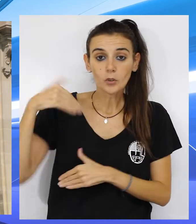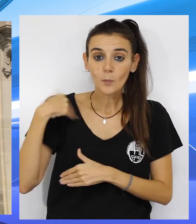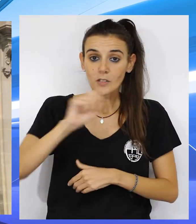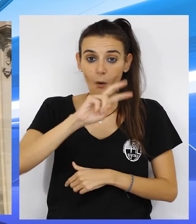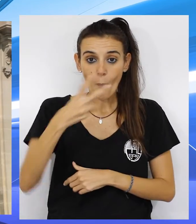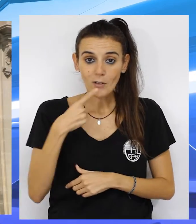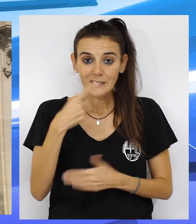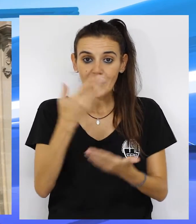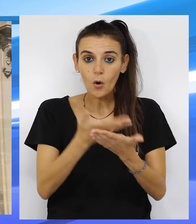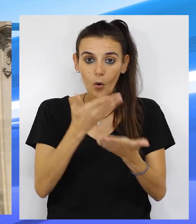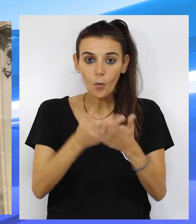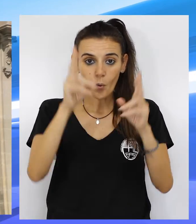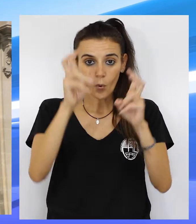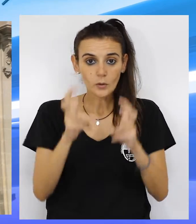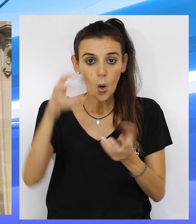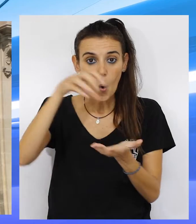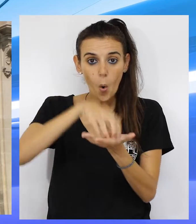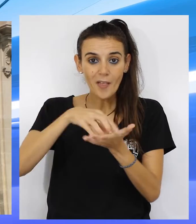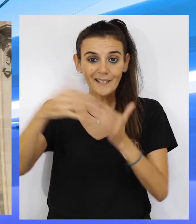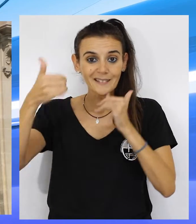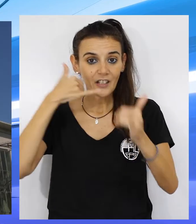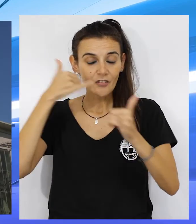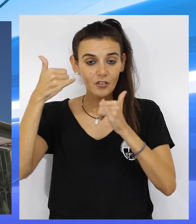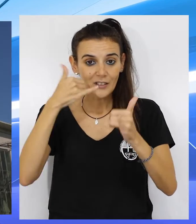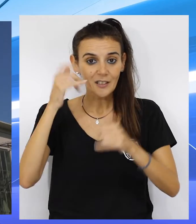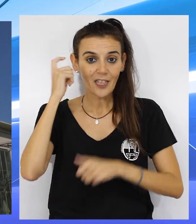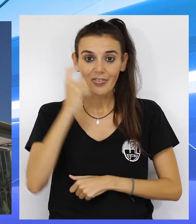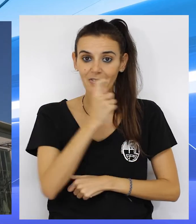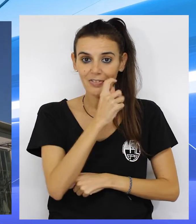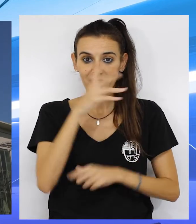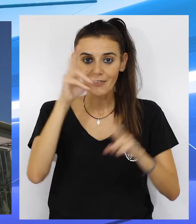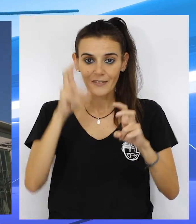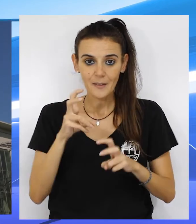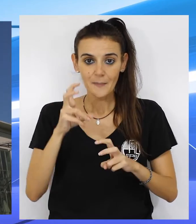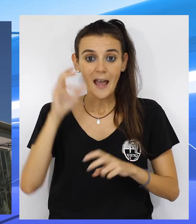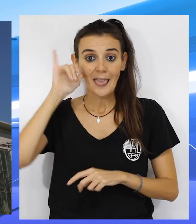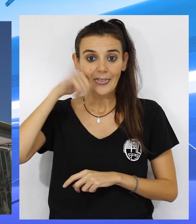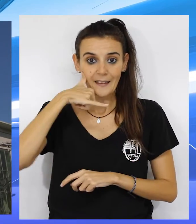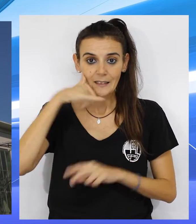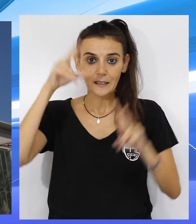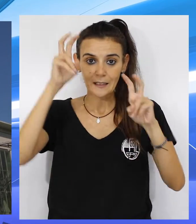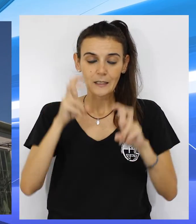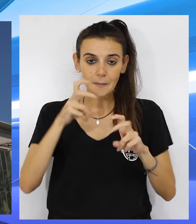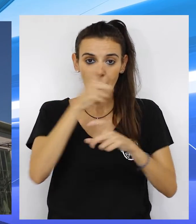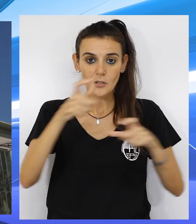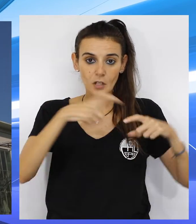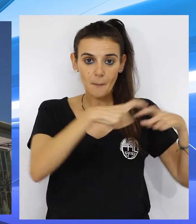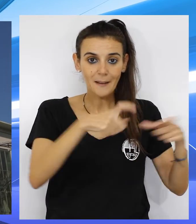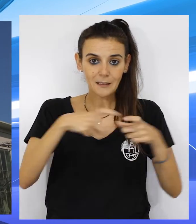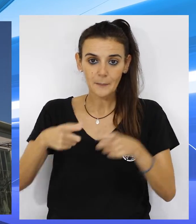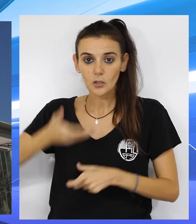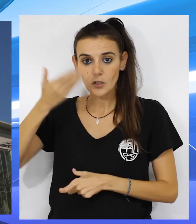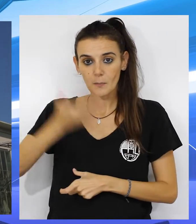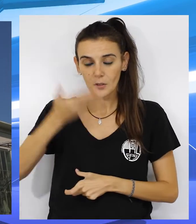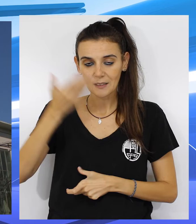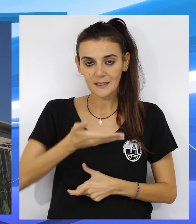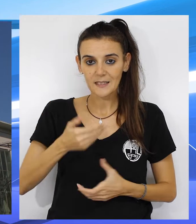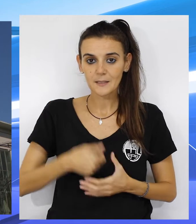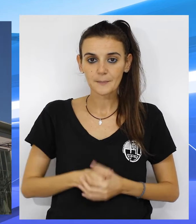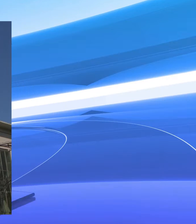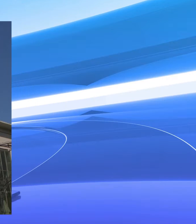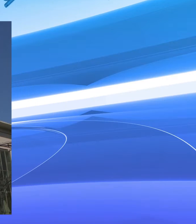último Vox instará al gobierno a contar con una centralita telefónica que enlace las llamadas de los ciudadanos con los departamentos correspondientes.